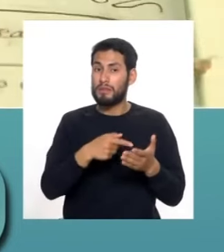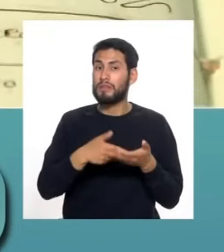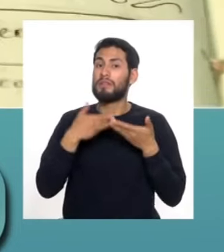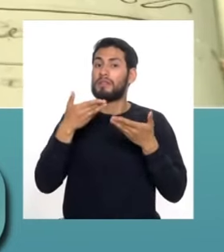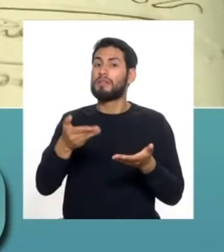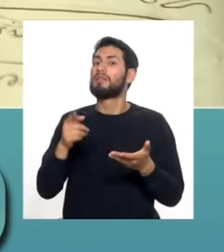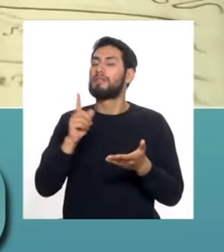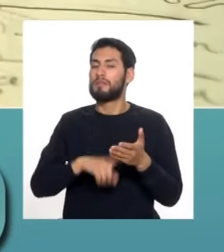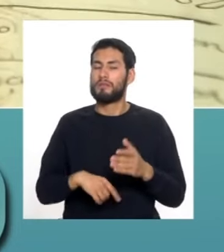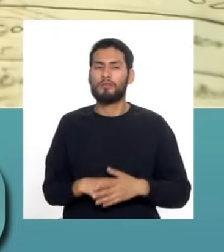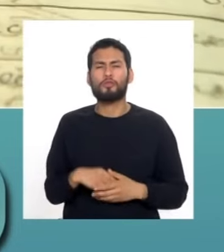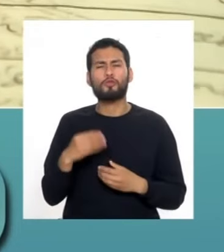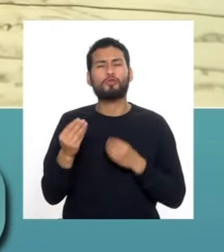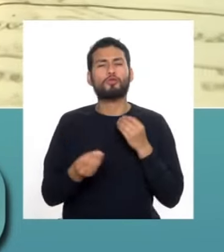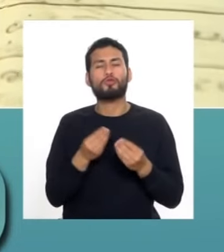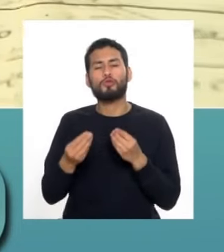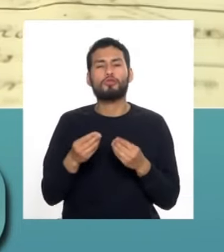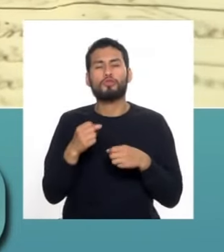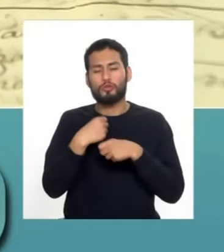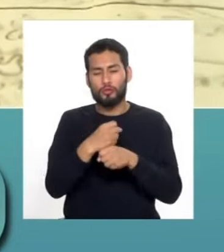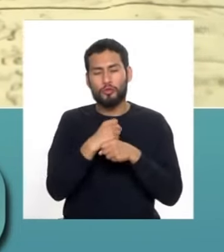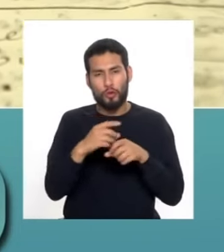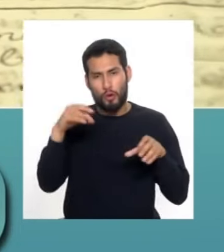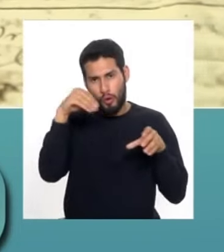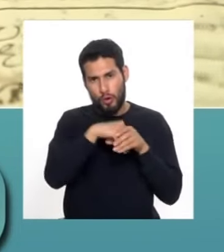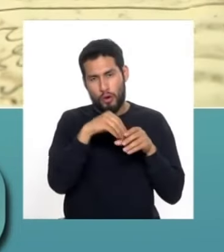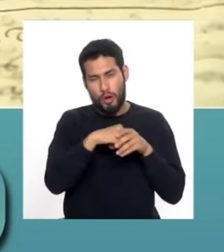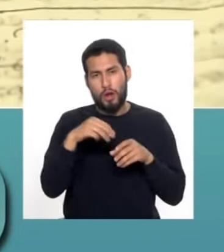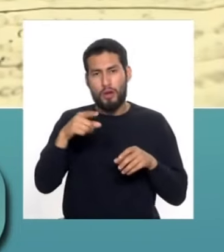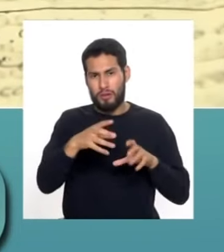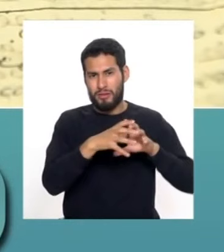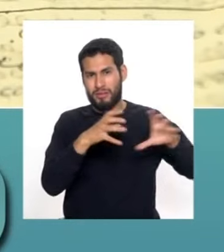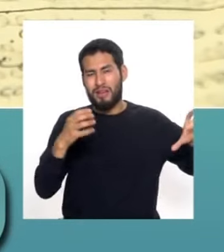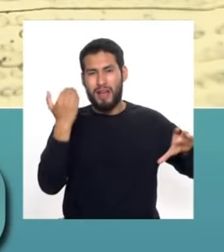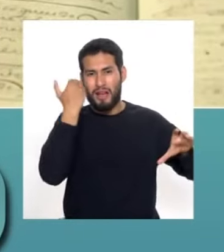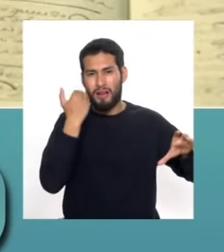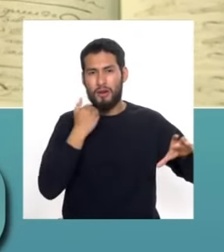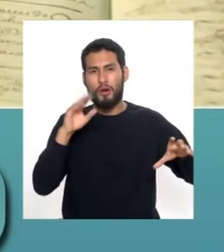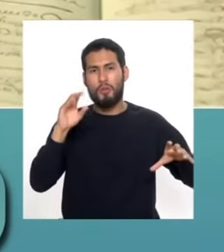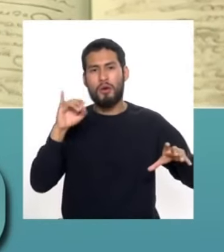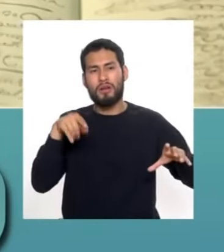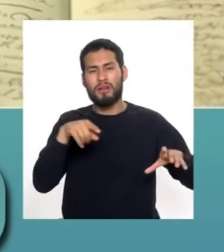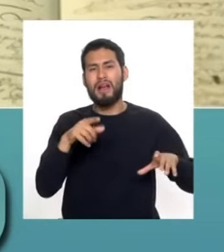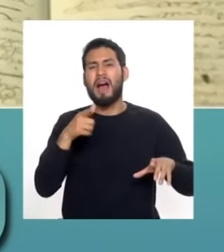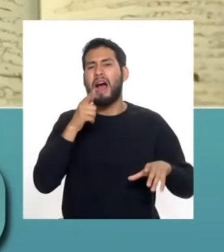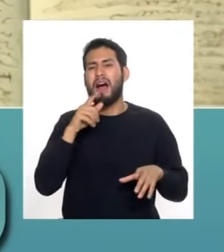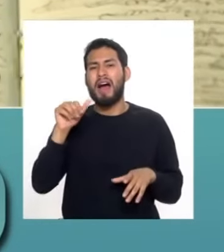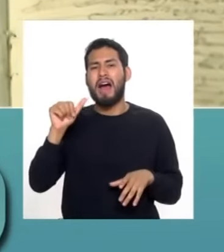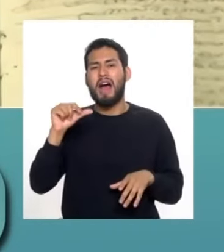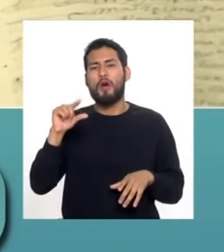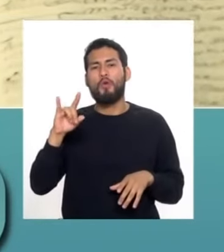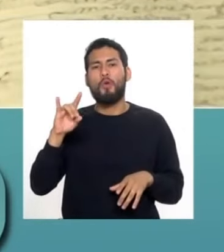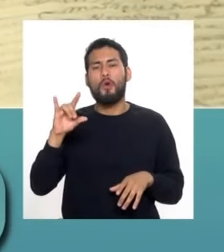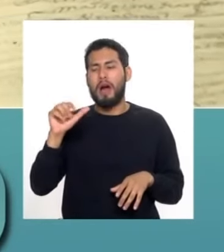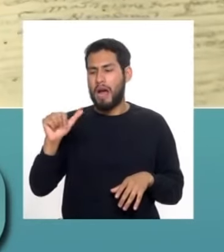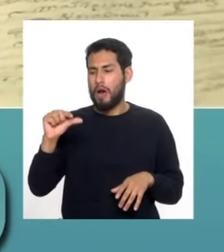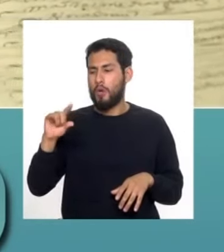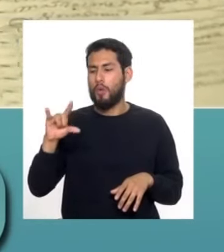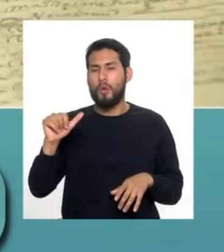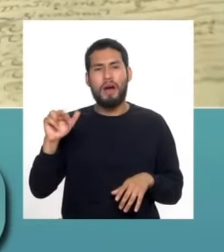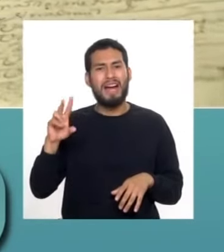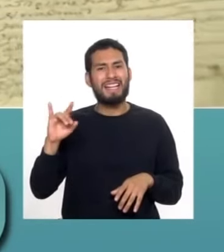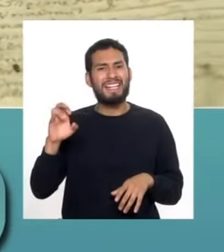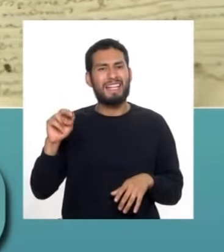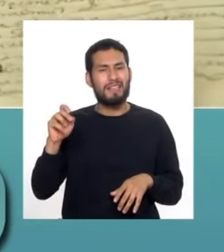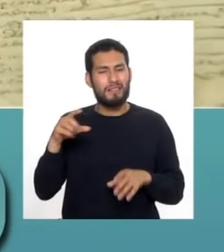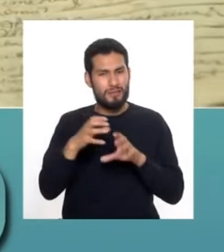especificado cómo guardan en botijas de Brunei, como se llamaba en aquel entonces, el aguardiente que él producía, además de otras